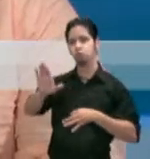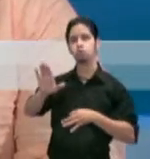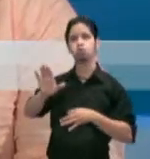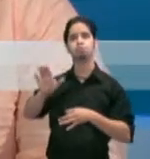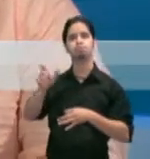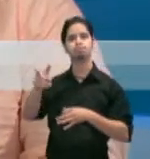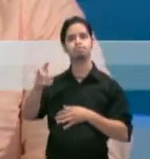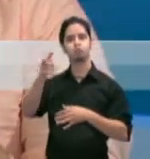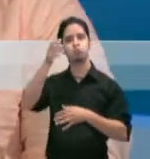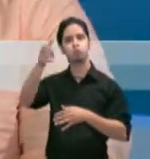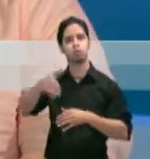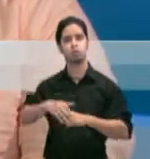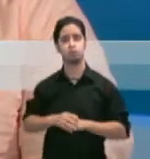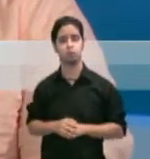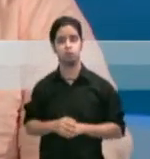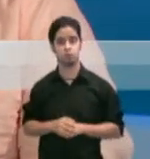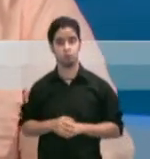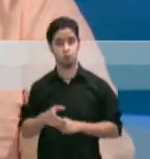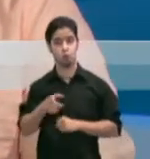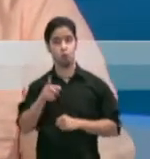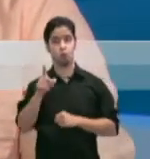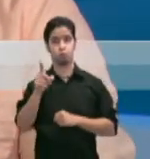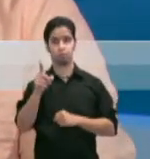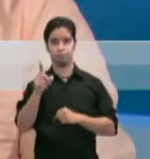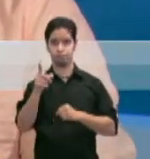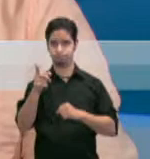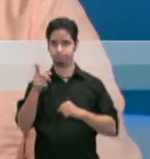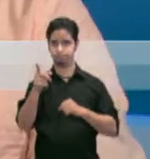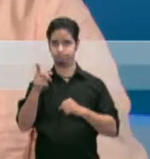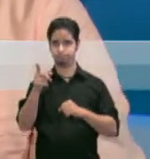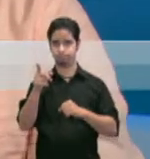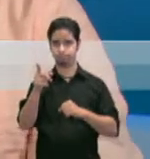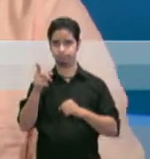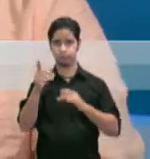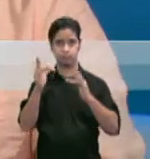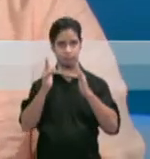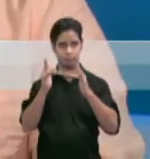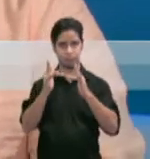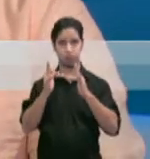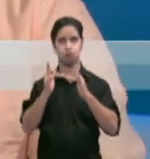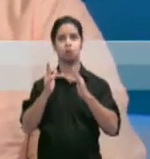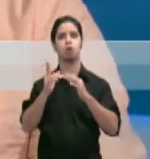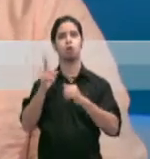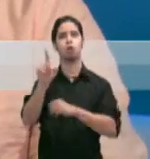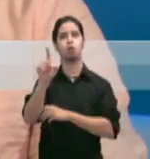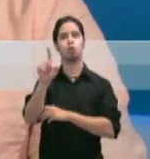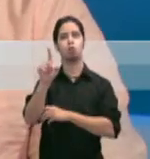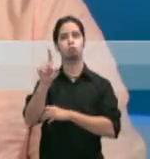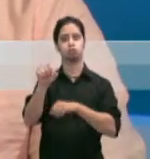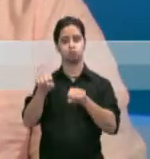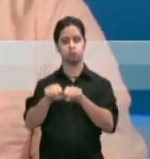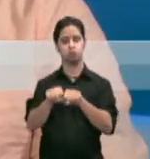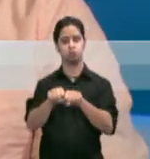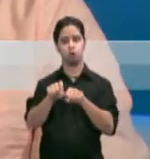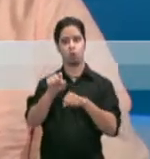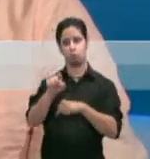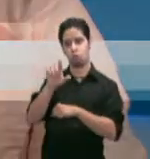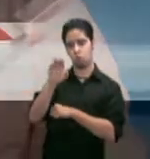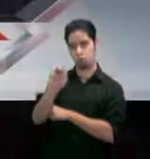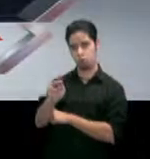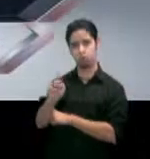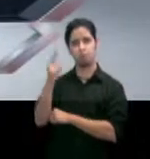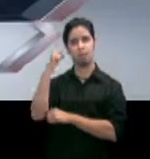Unzapato.com es esta página de internet, de plataforma de comercio electrónico, para que amputados que solamente utilizan un solo